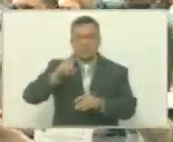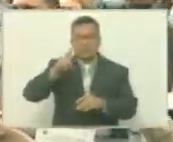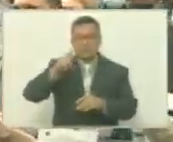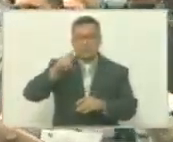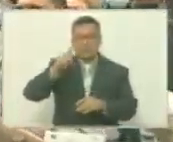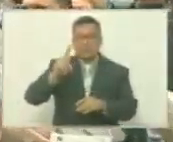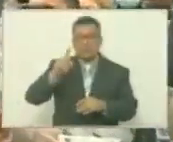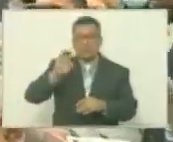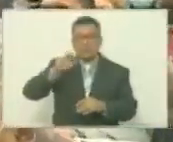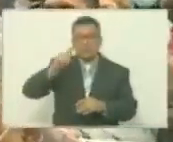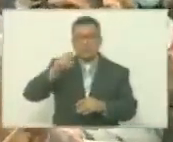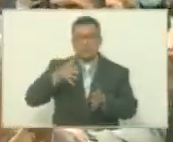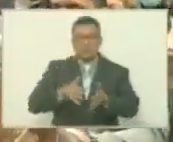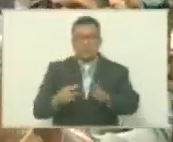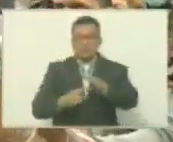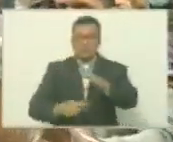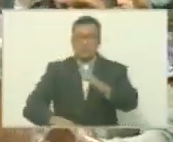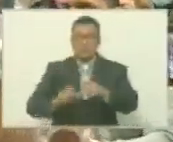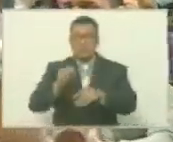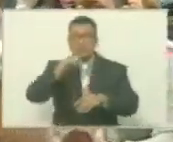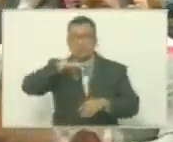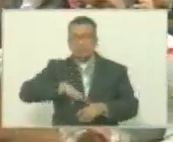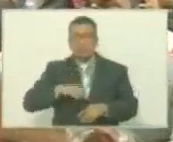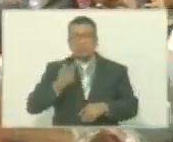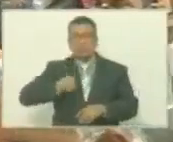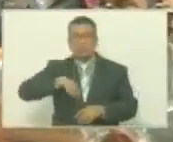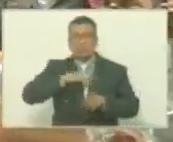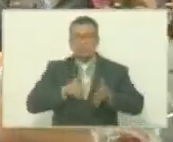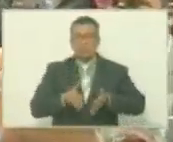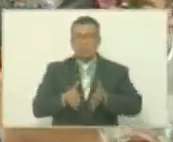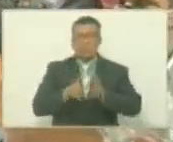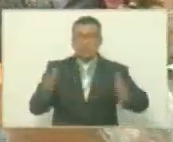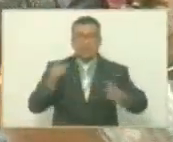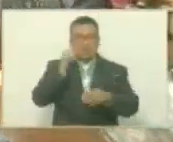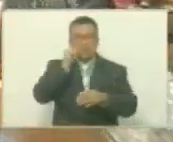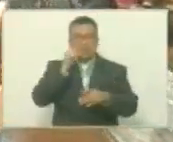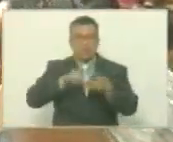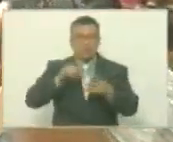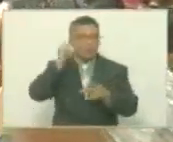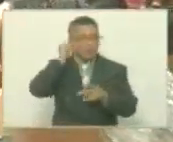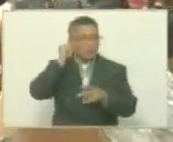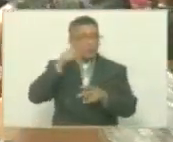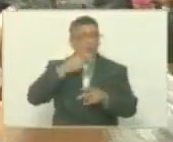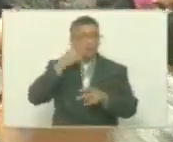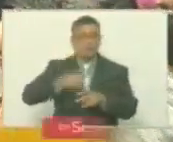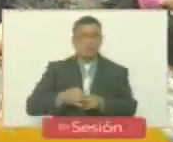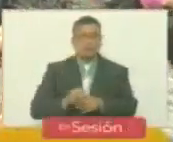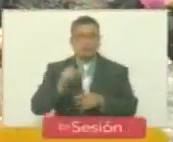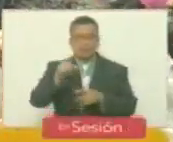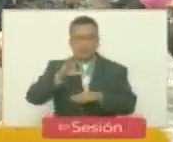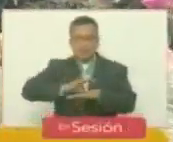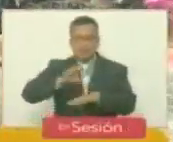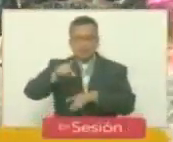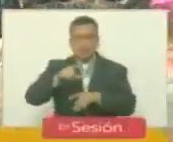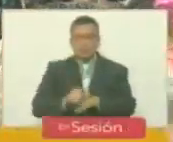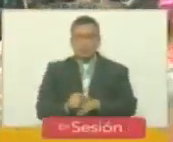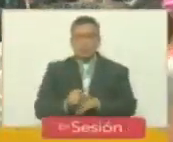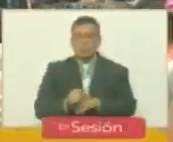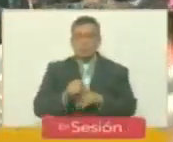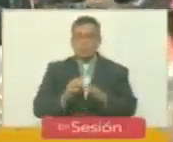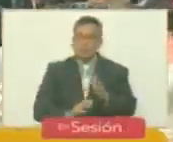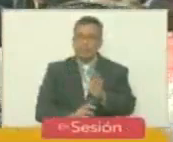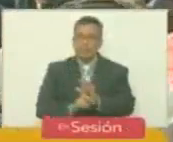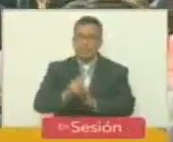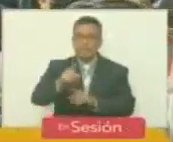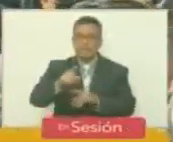de grandes raíces históricas en la que, bueno, nacieron grandes hombres y mujeres. Y sin duda alguna es una ciudad insurgente